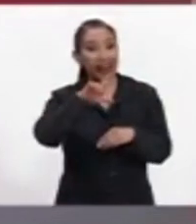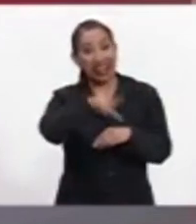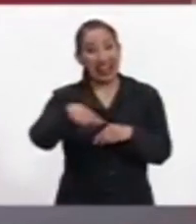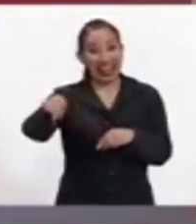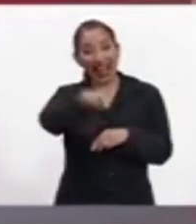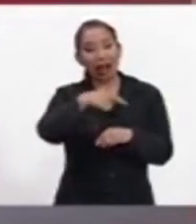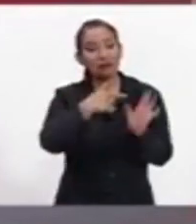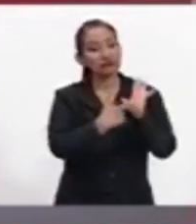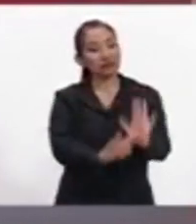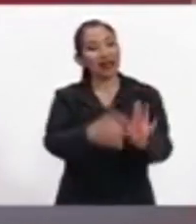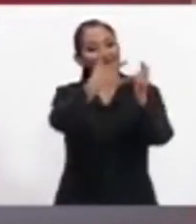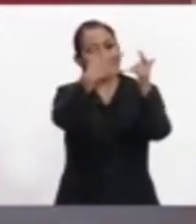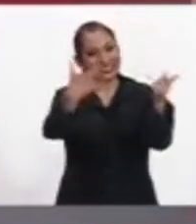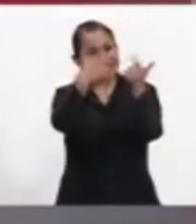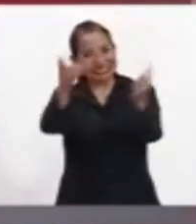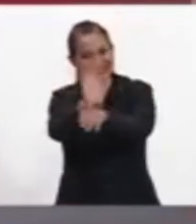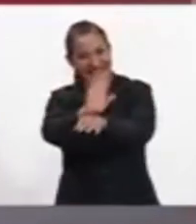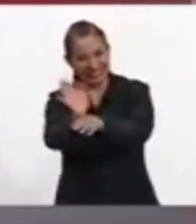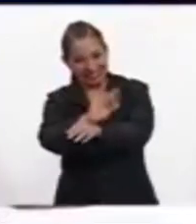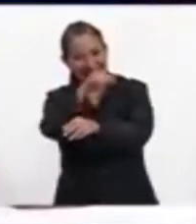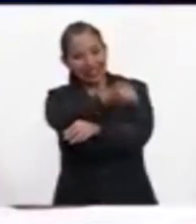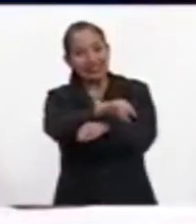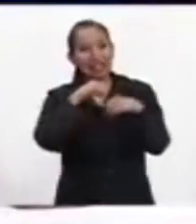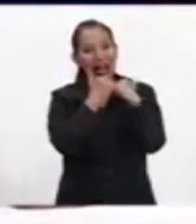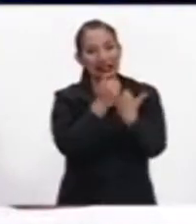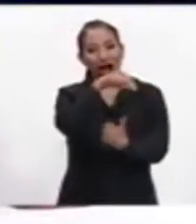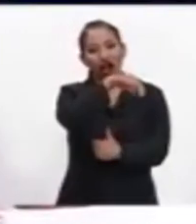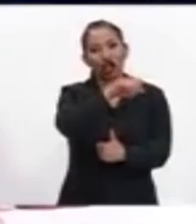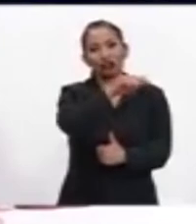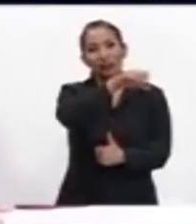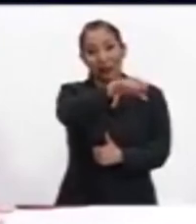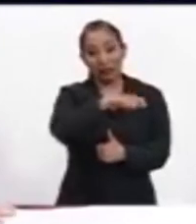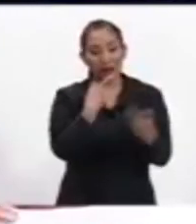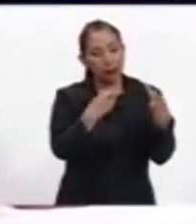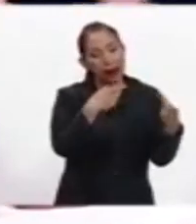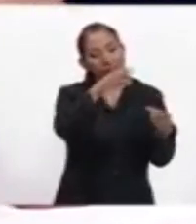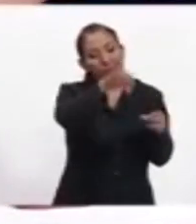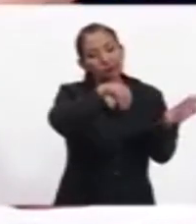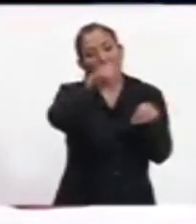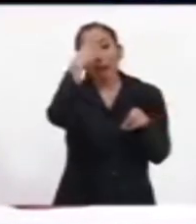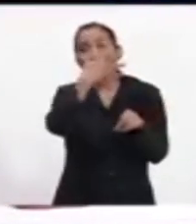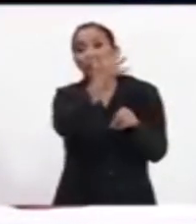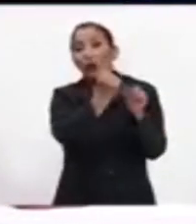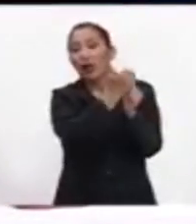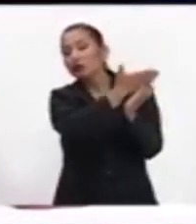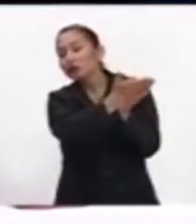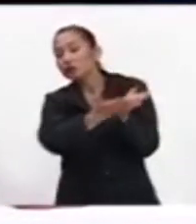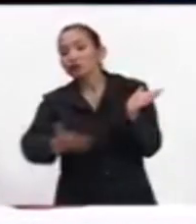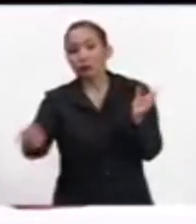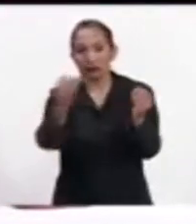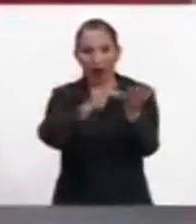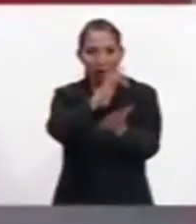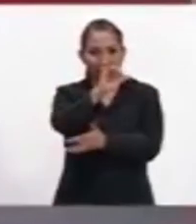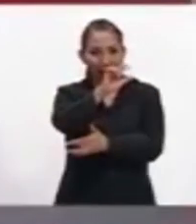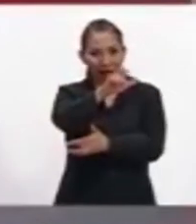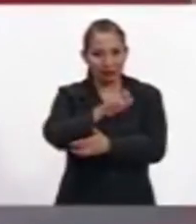de documentales que esta agencia ha preparado precisamente con motivo de estos 50 años. Muchas gracias